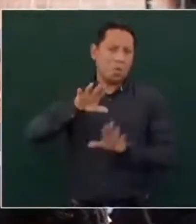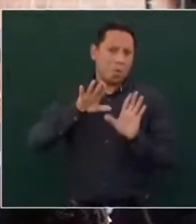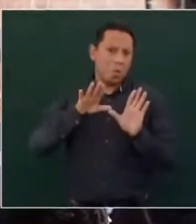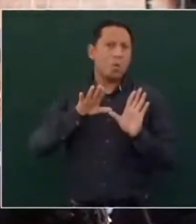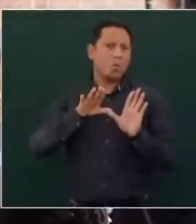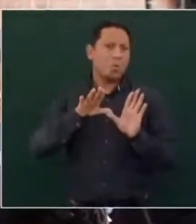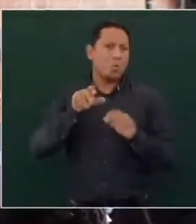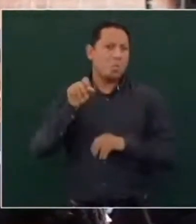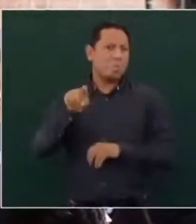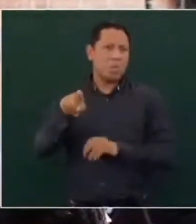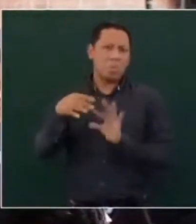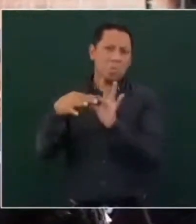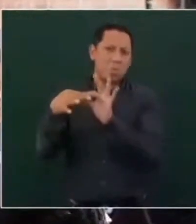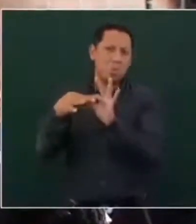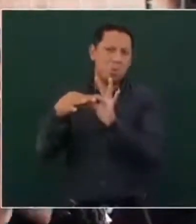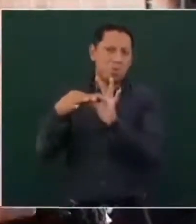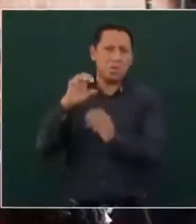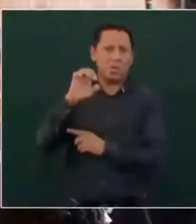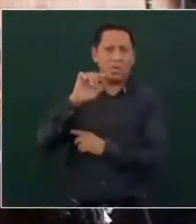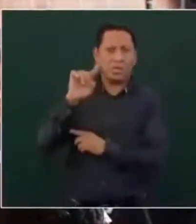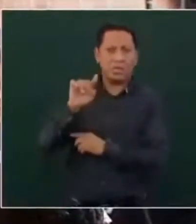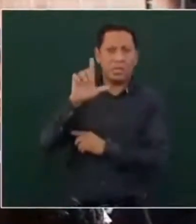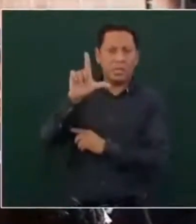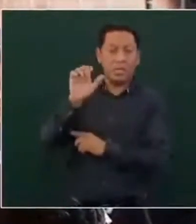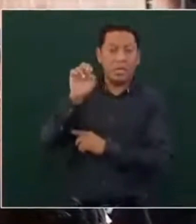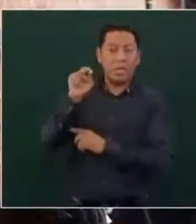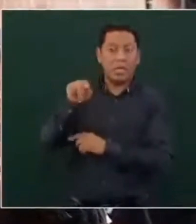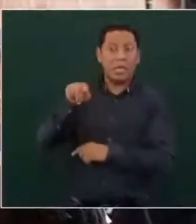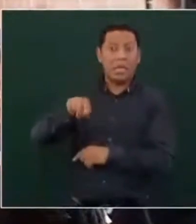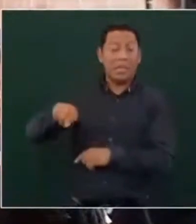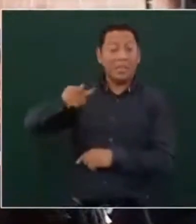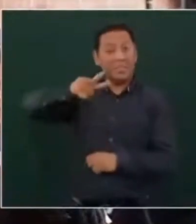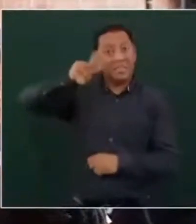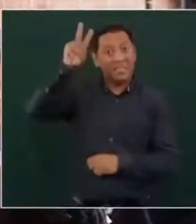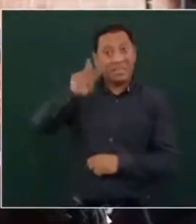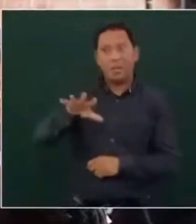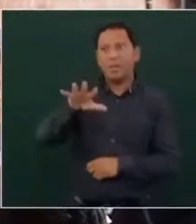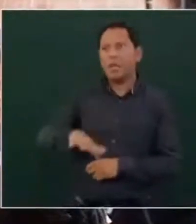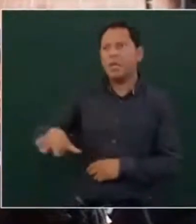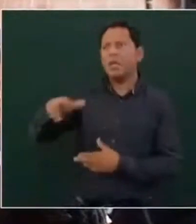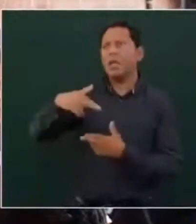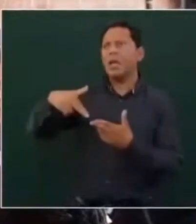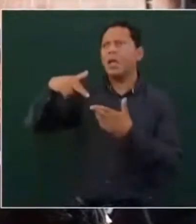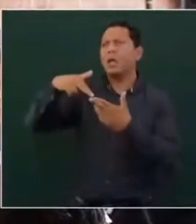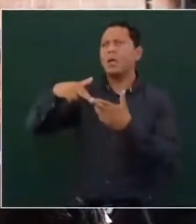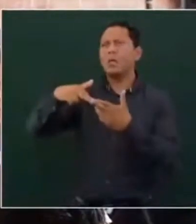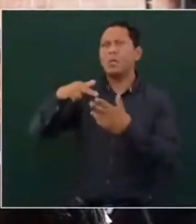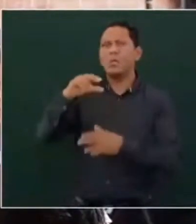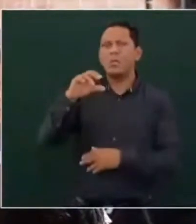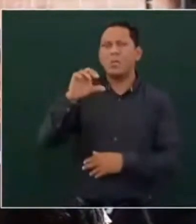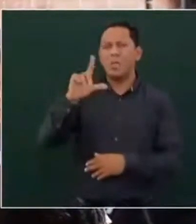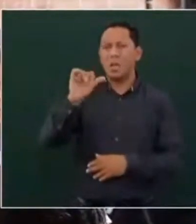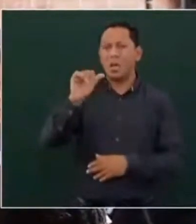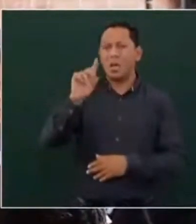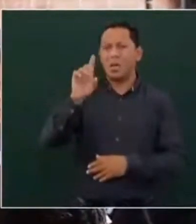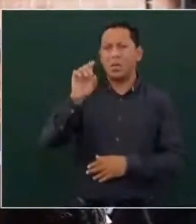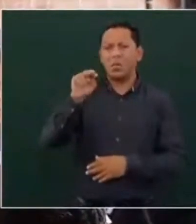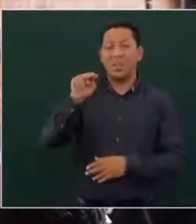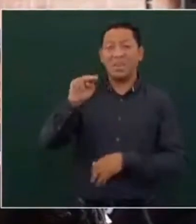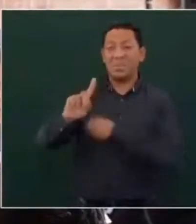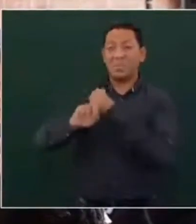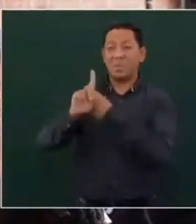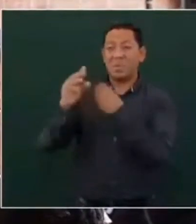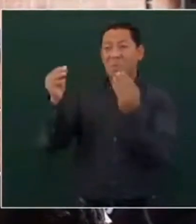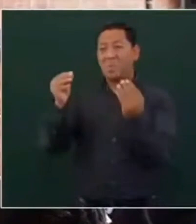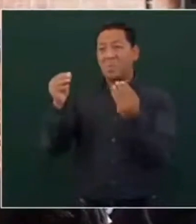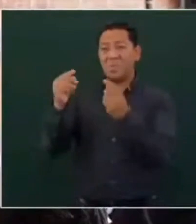movimiento zapatista, han denunciado una guerra civil en la selva, la candona, la zona de conflicto. Lo que ellos quisieran saber es que si